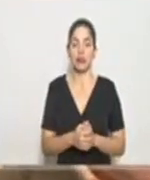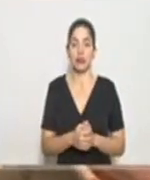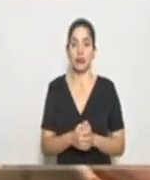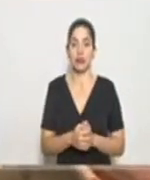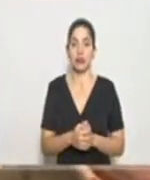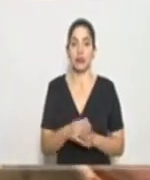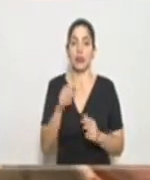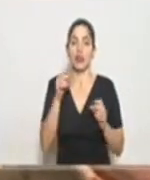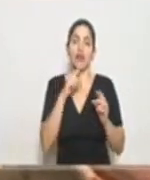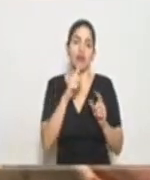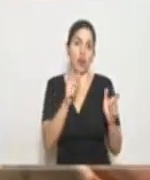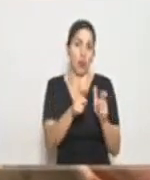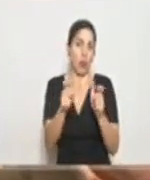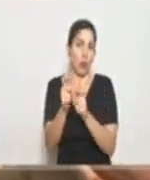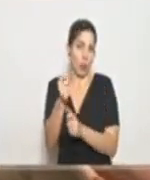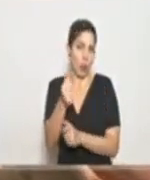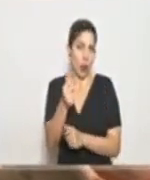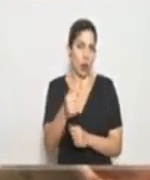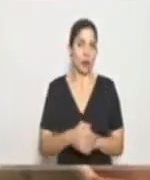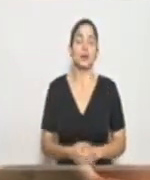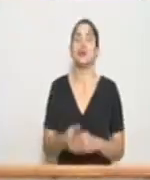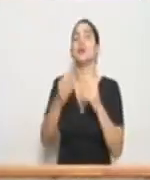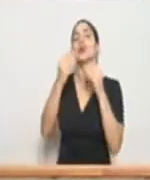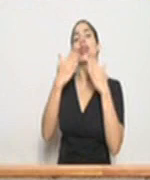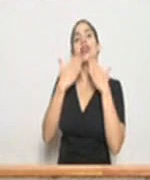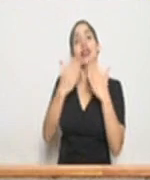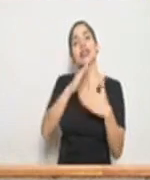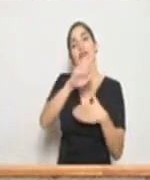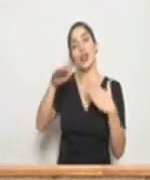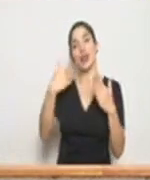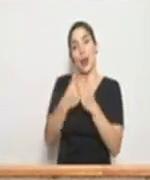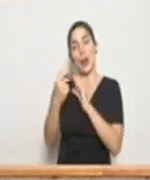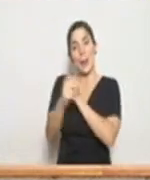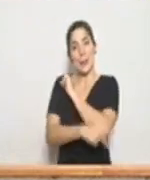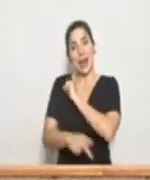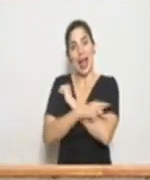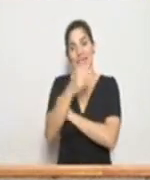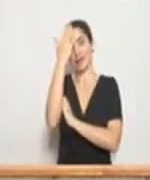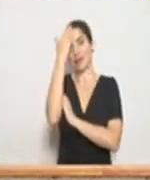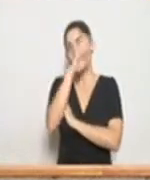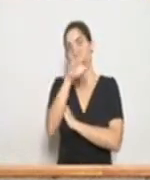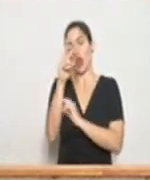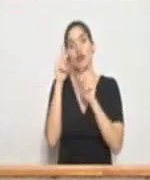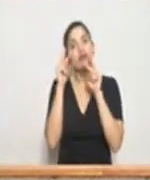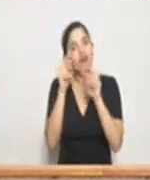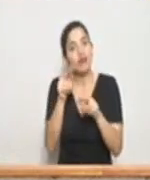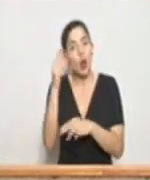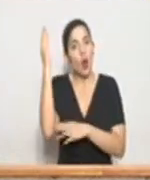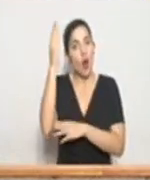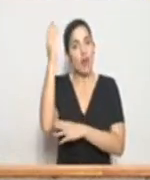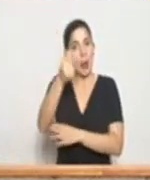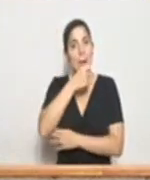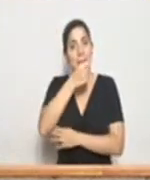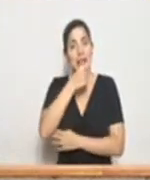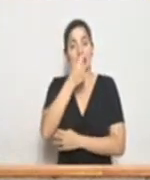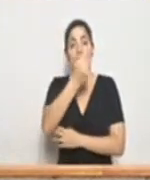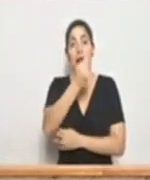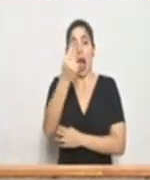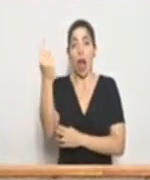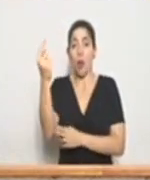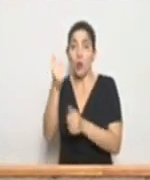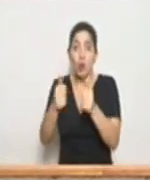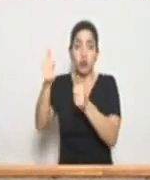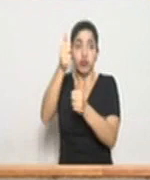relativamente reducido muchísimas gracias a todo el país que sabemos que están sintonizando esta conferencia de prensa cada uno de los